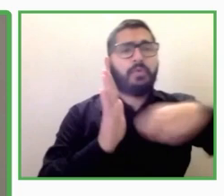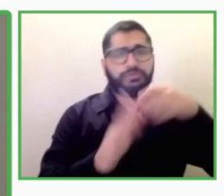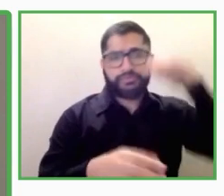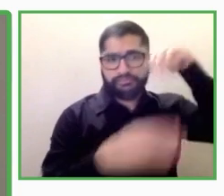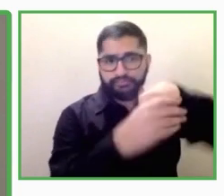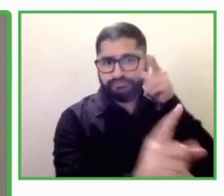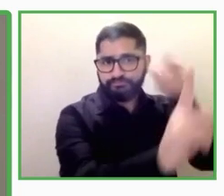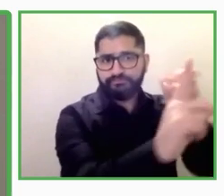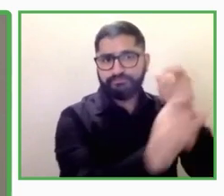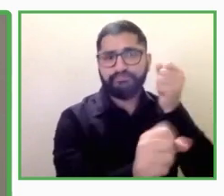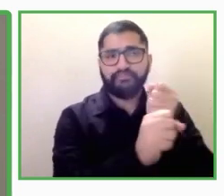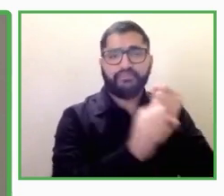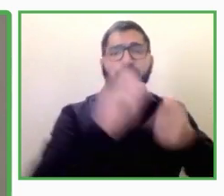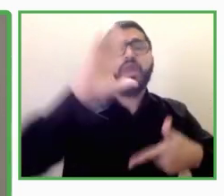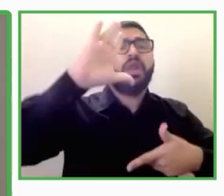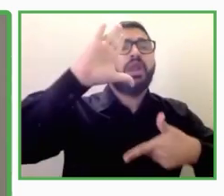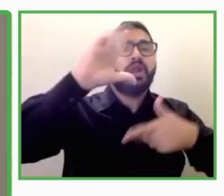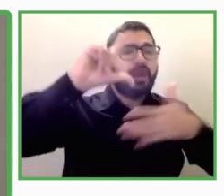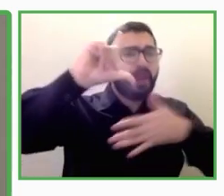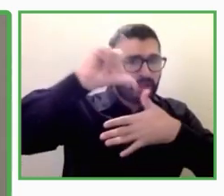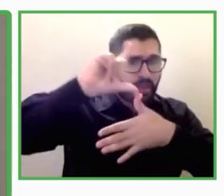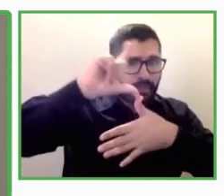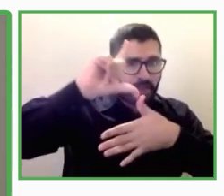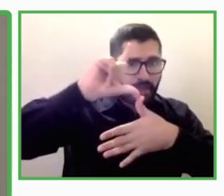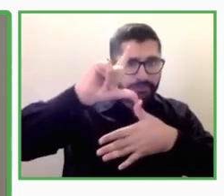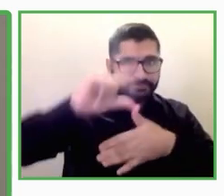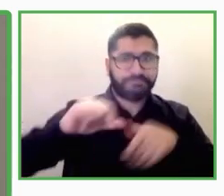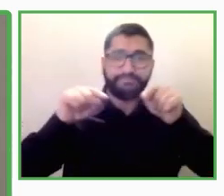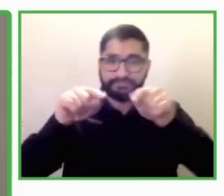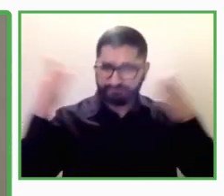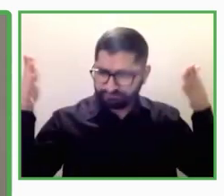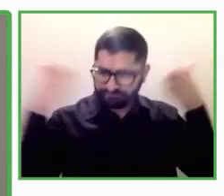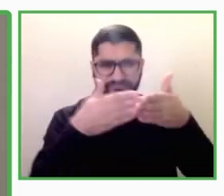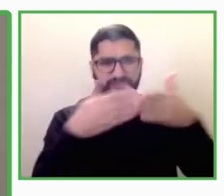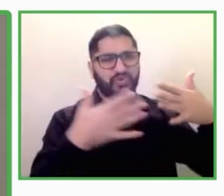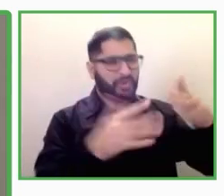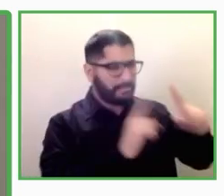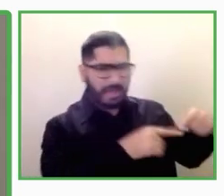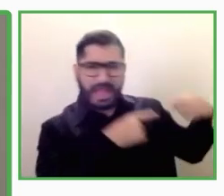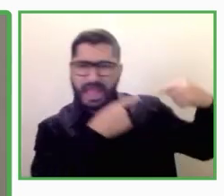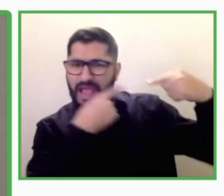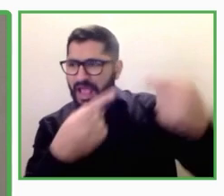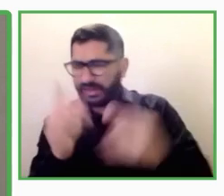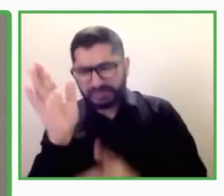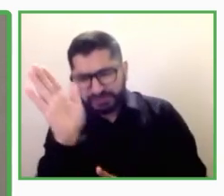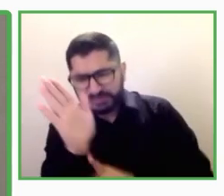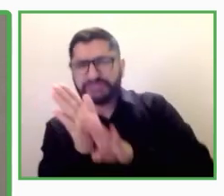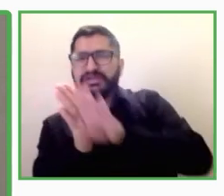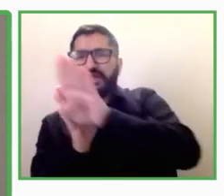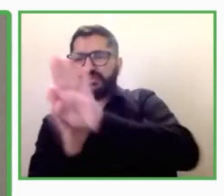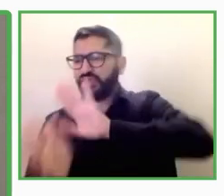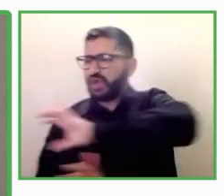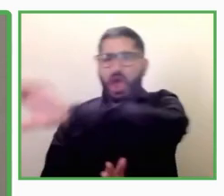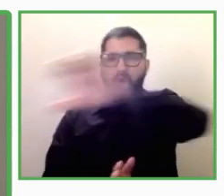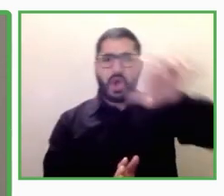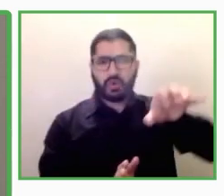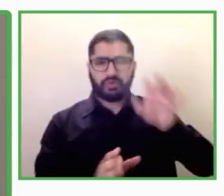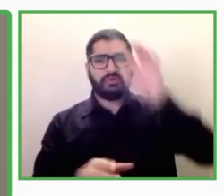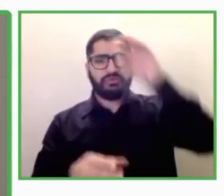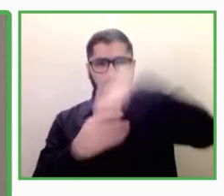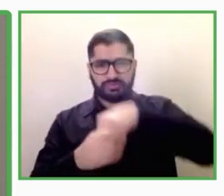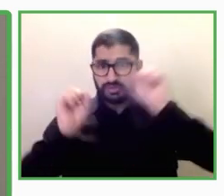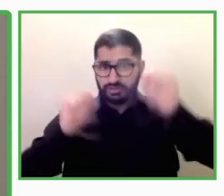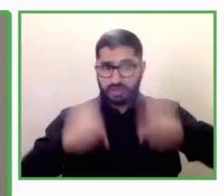un año y medio lo estamos desarrollando en esos cuatro países e invito a todos a conseguir más información sobre este proyecto. Bueno,